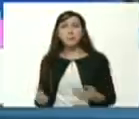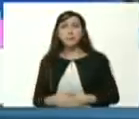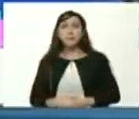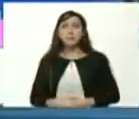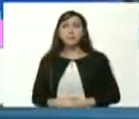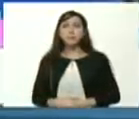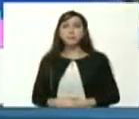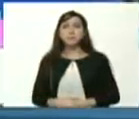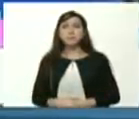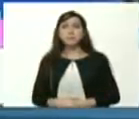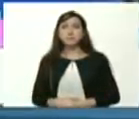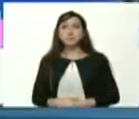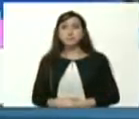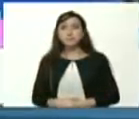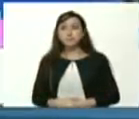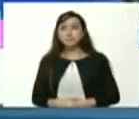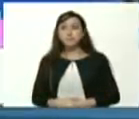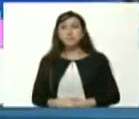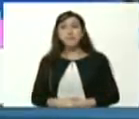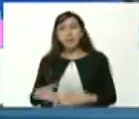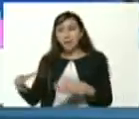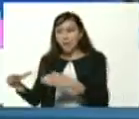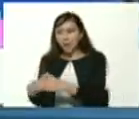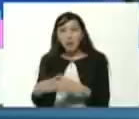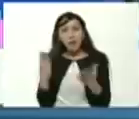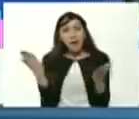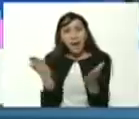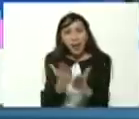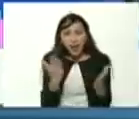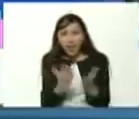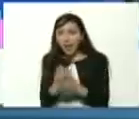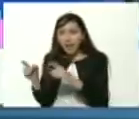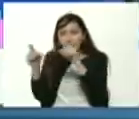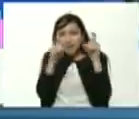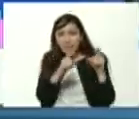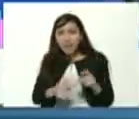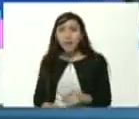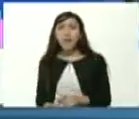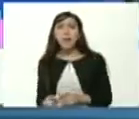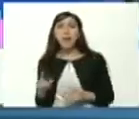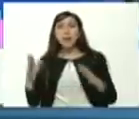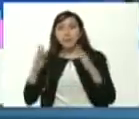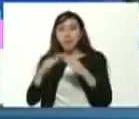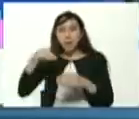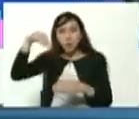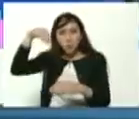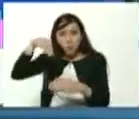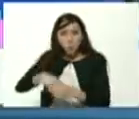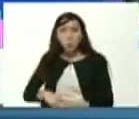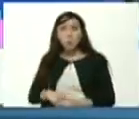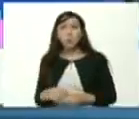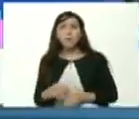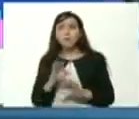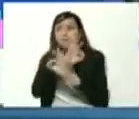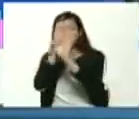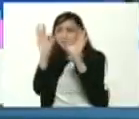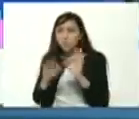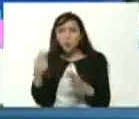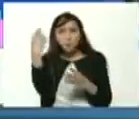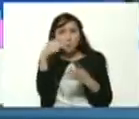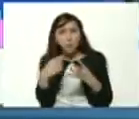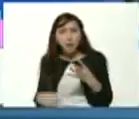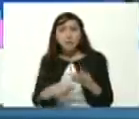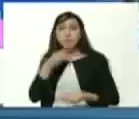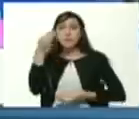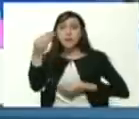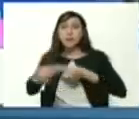clases no presenciales se han creado diversas modalidades durante